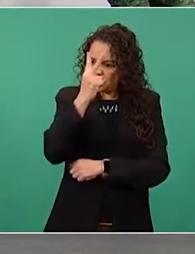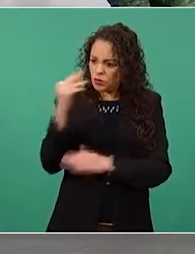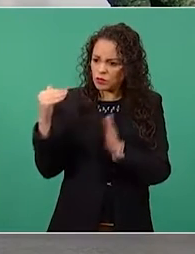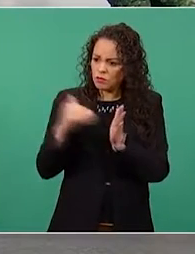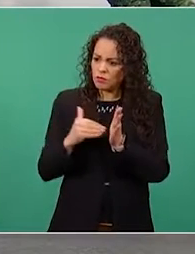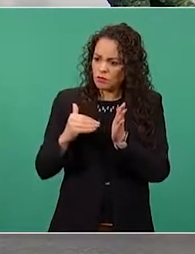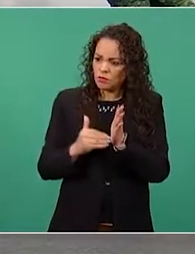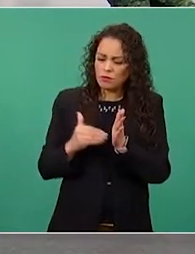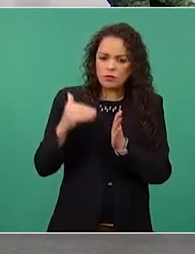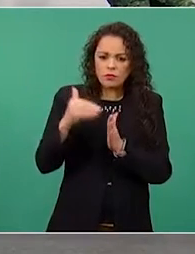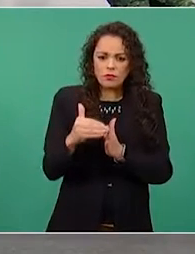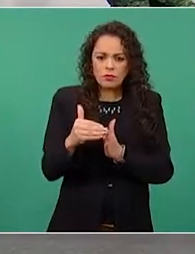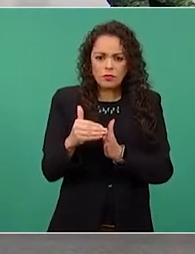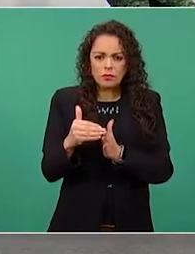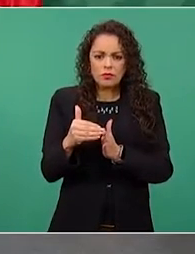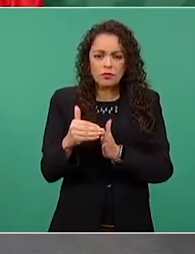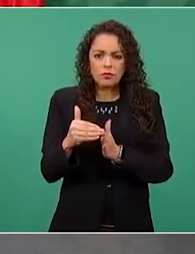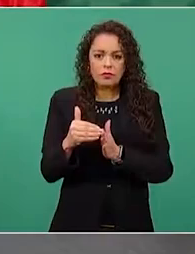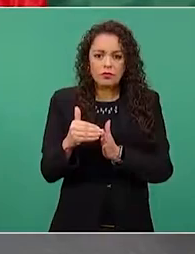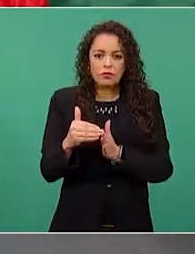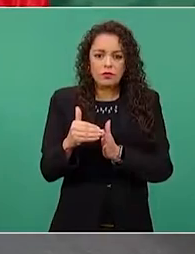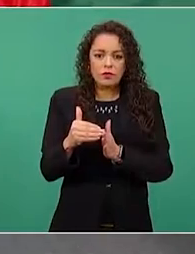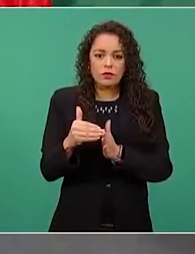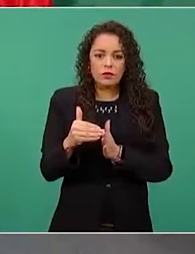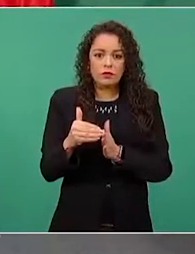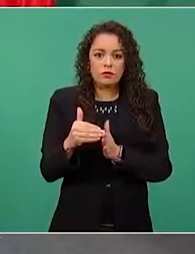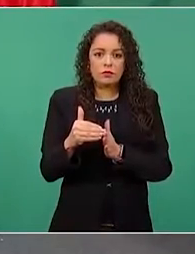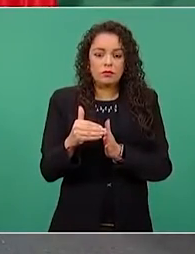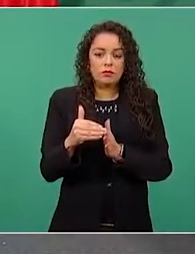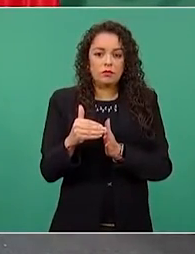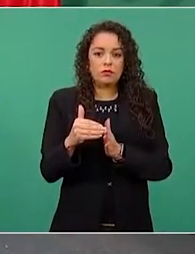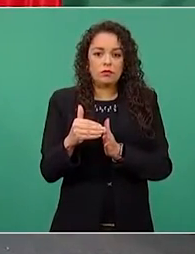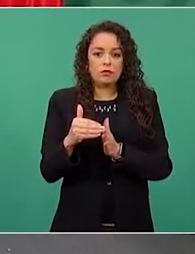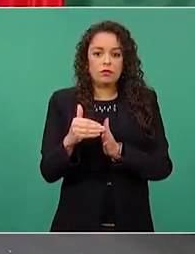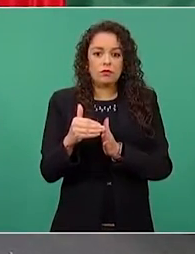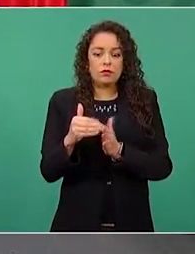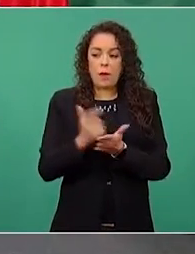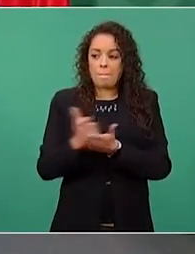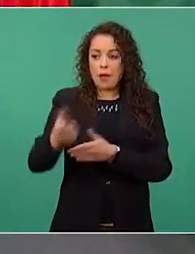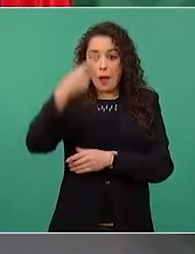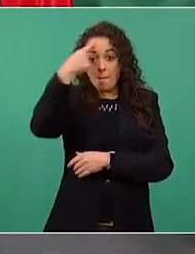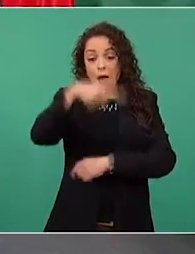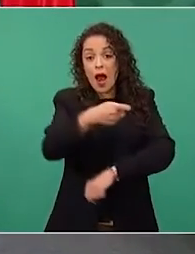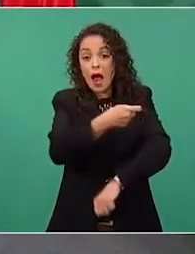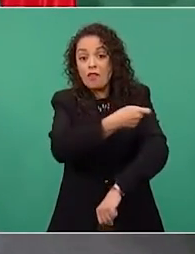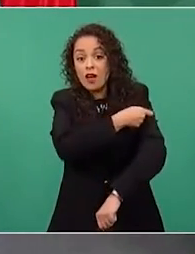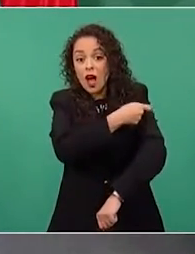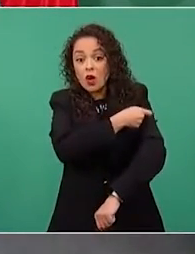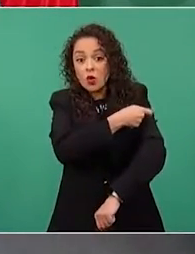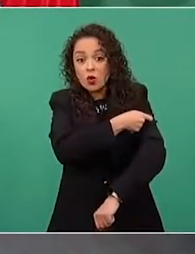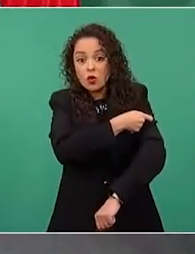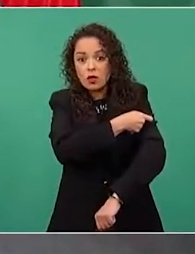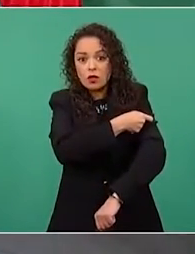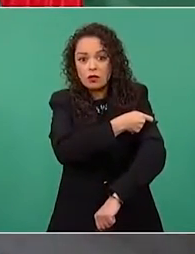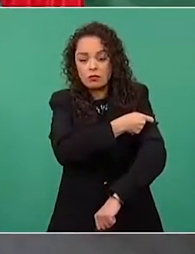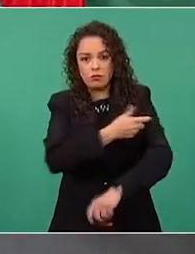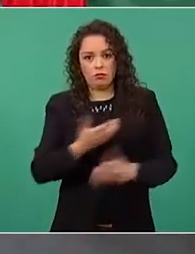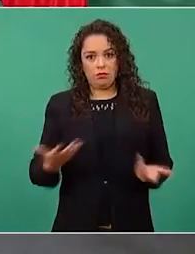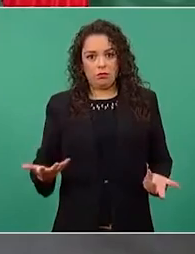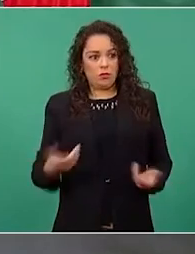de vacunas y estos son 28 mil.